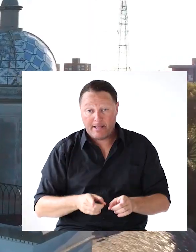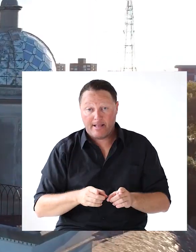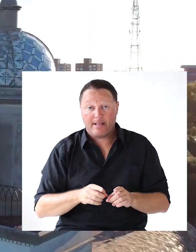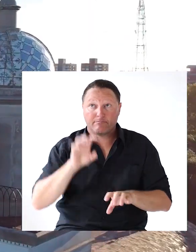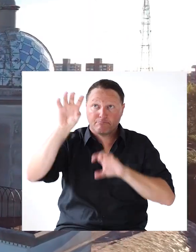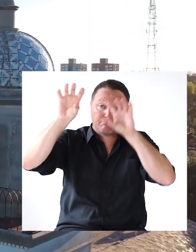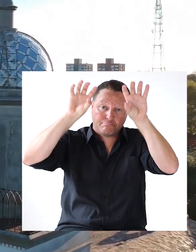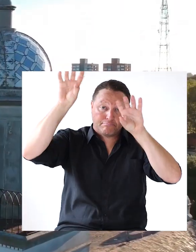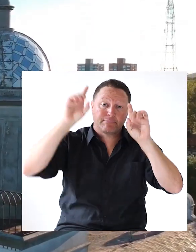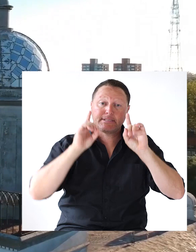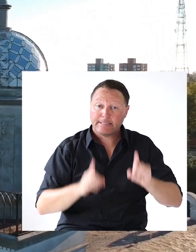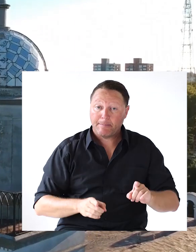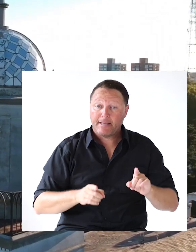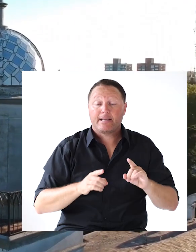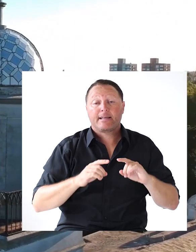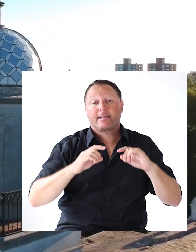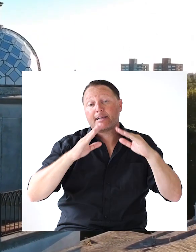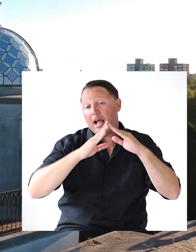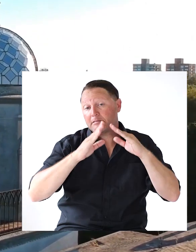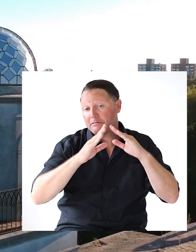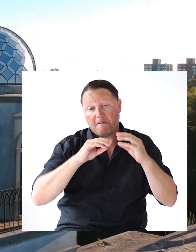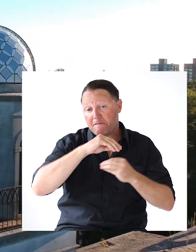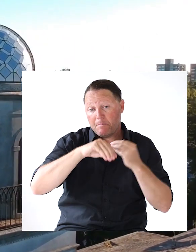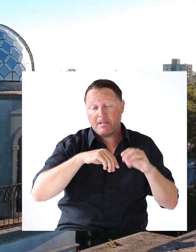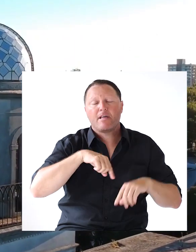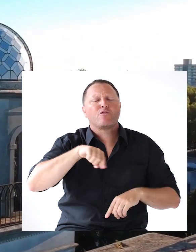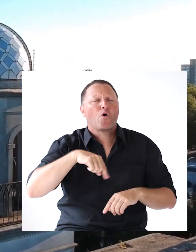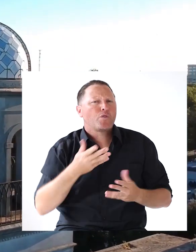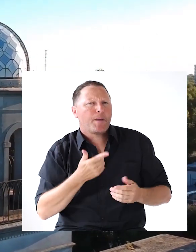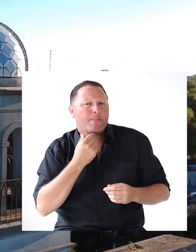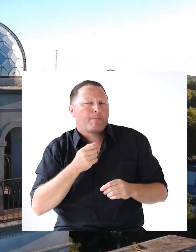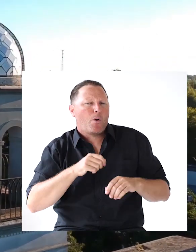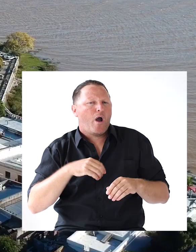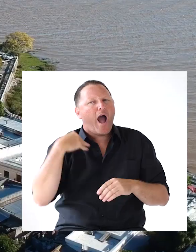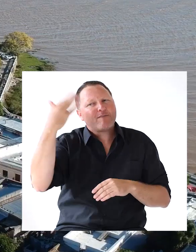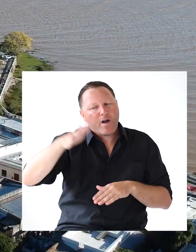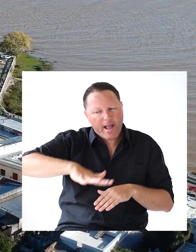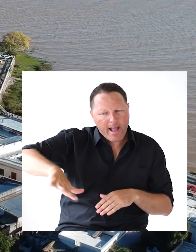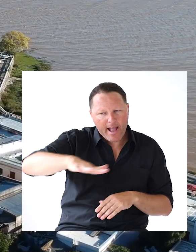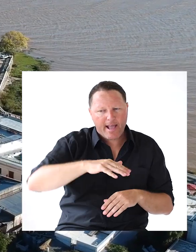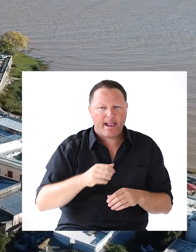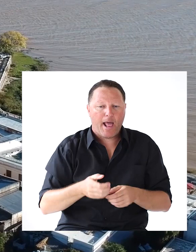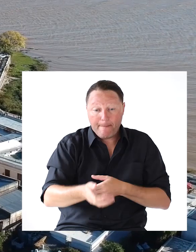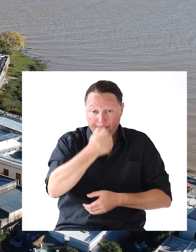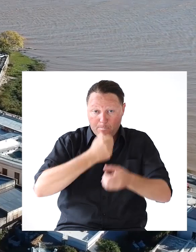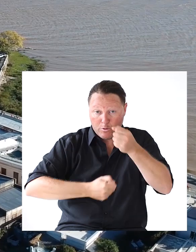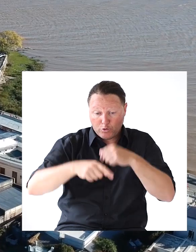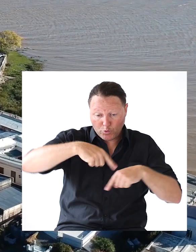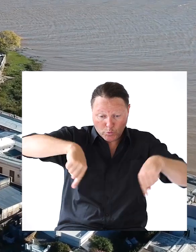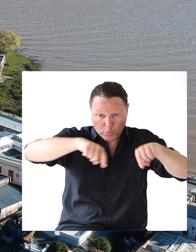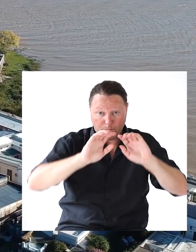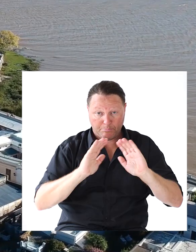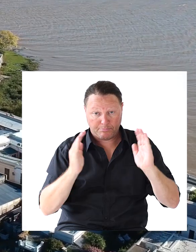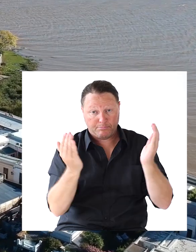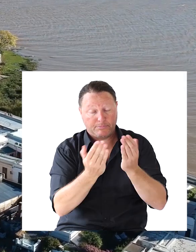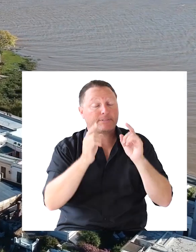En la estructura civil ¿Dónde? En los patios En los aljibes Y luego Hay